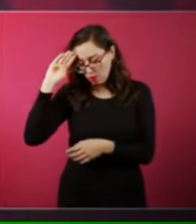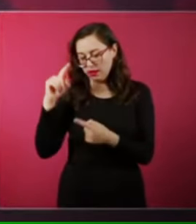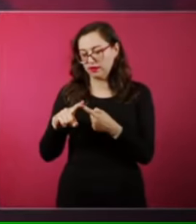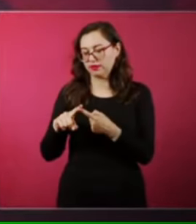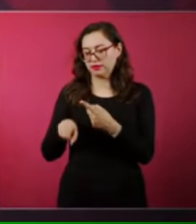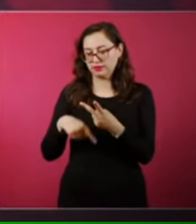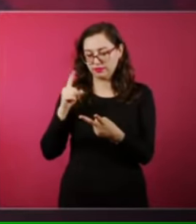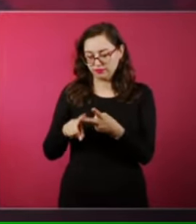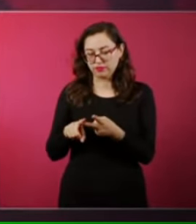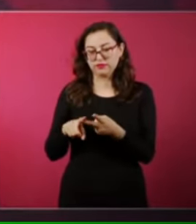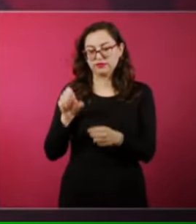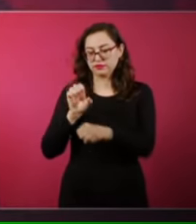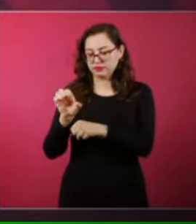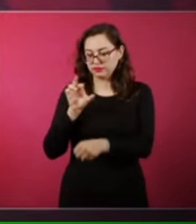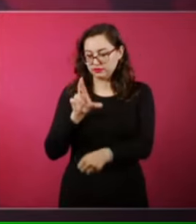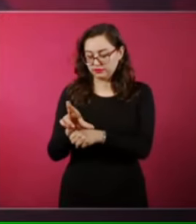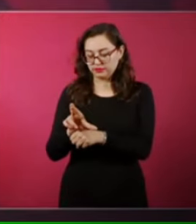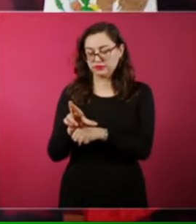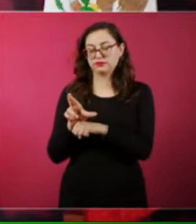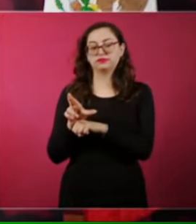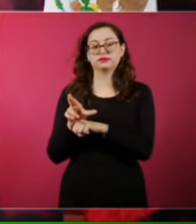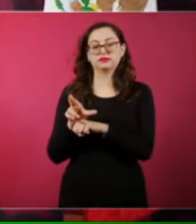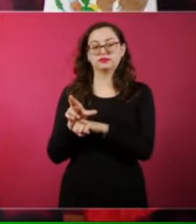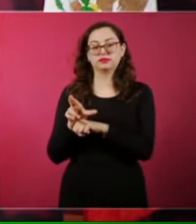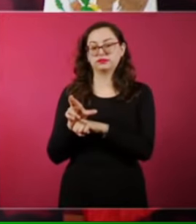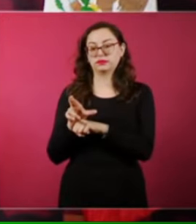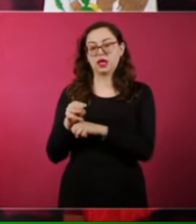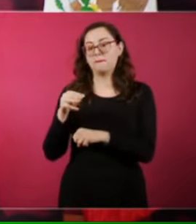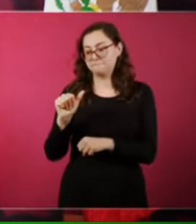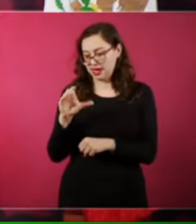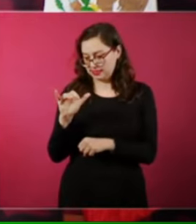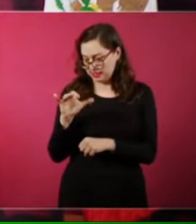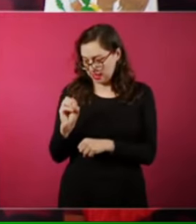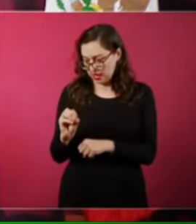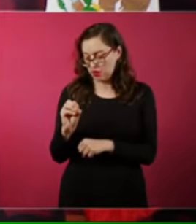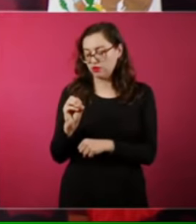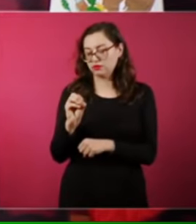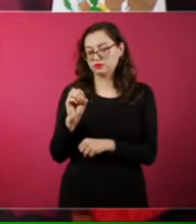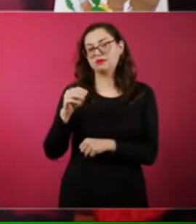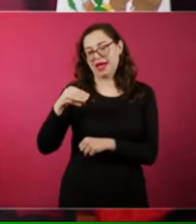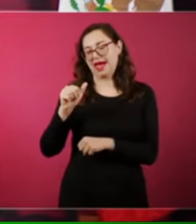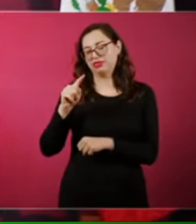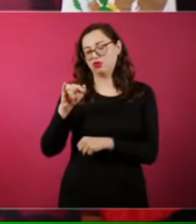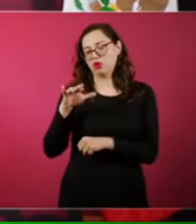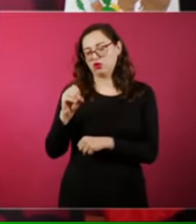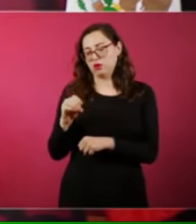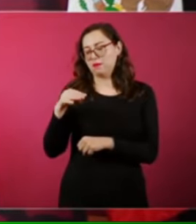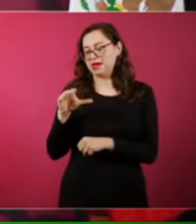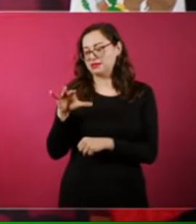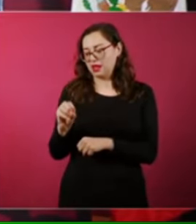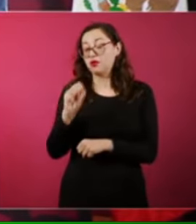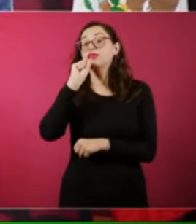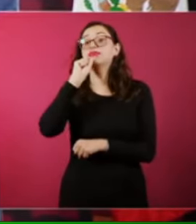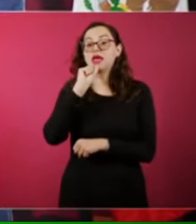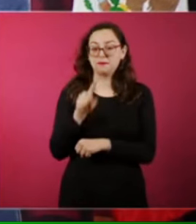ahí en Costa Rica. Y ahí conoce a Maceo, Antonio Maceo, también